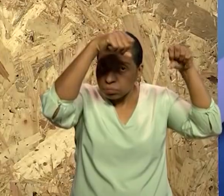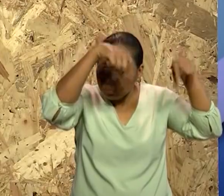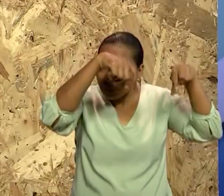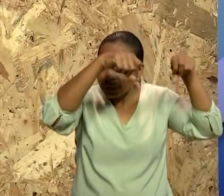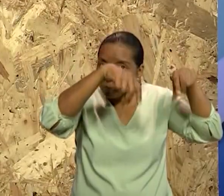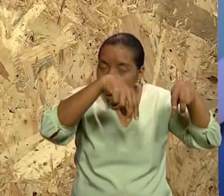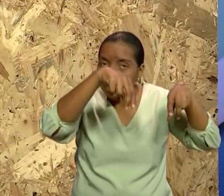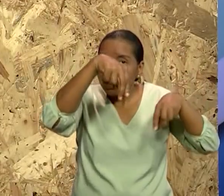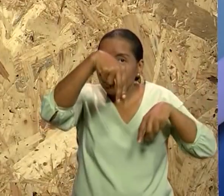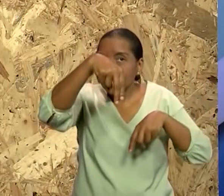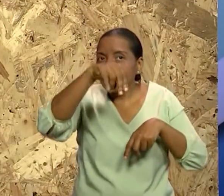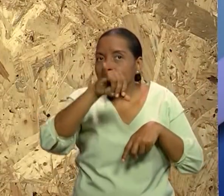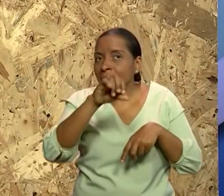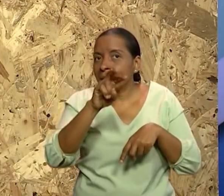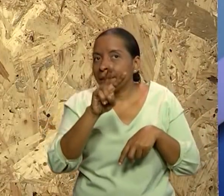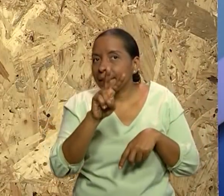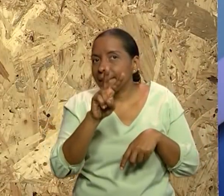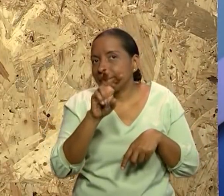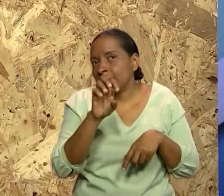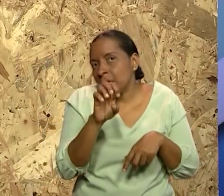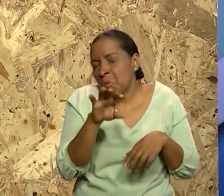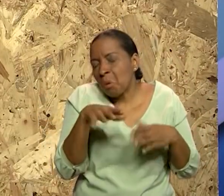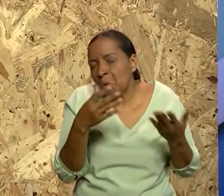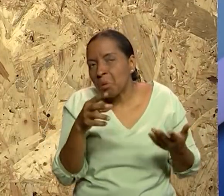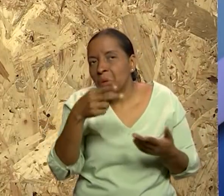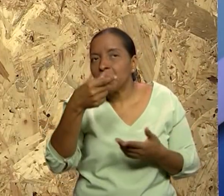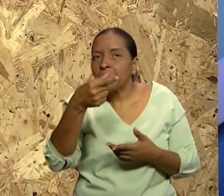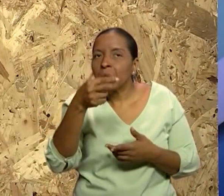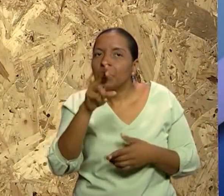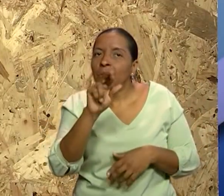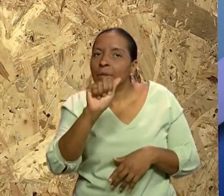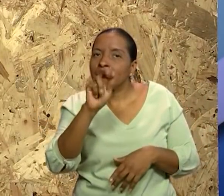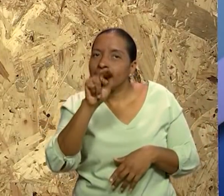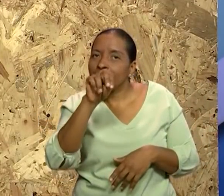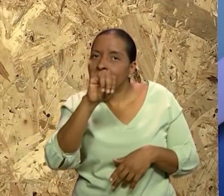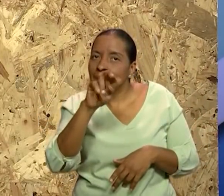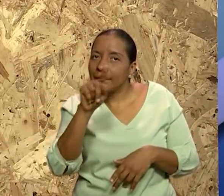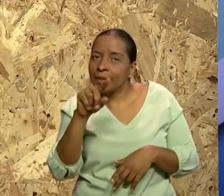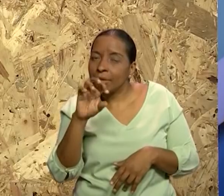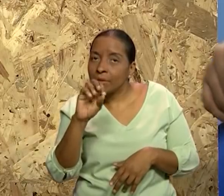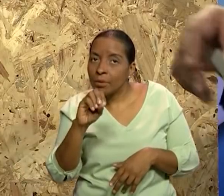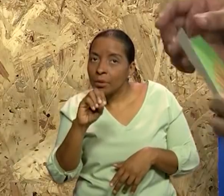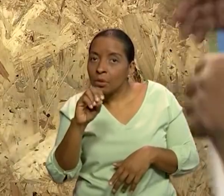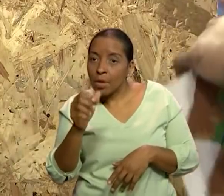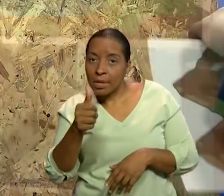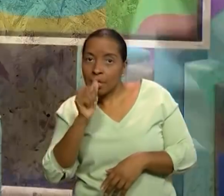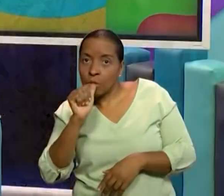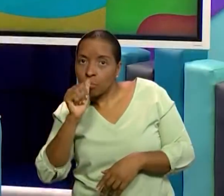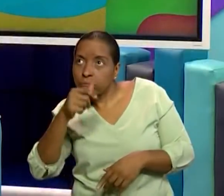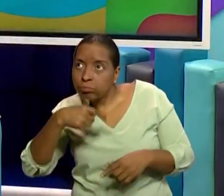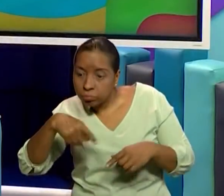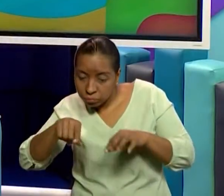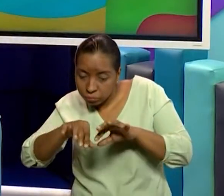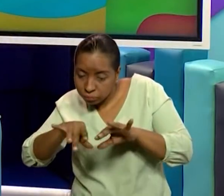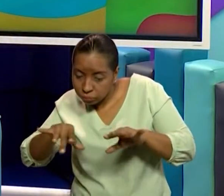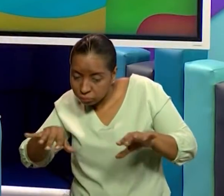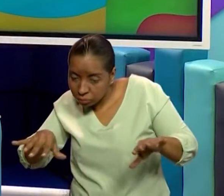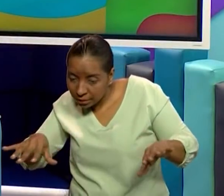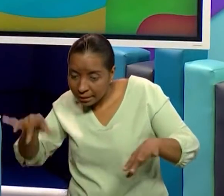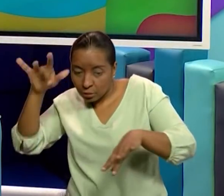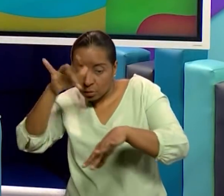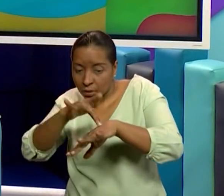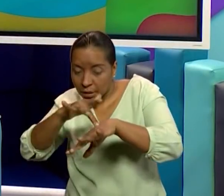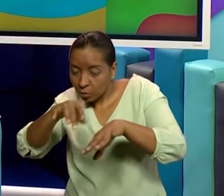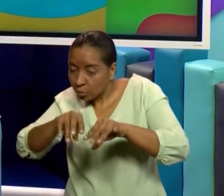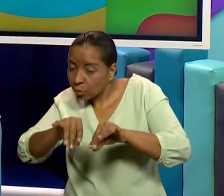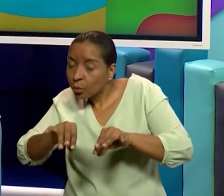forma de nieve o granizo. Cuando el agua vuelve a la superficie terrestre, ¿verdad? Vamos a ver, vamos a colocar una